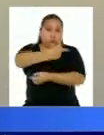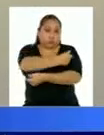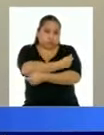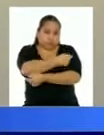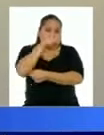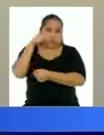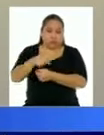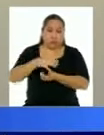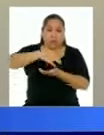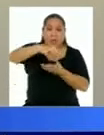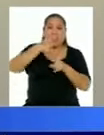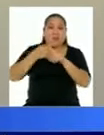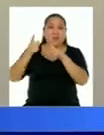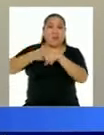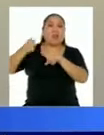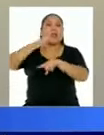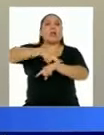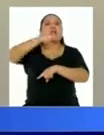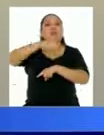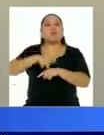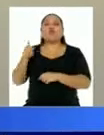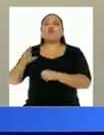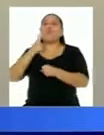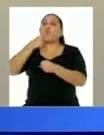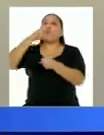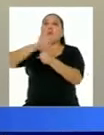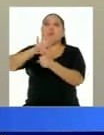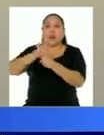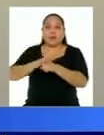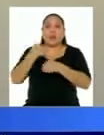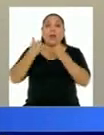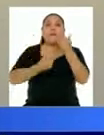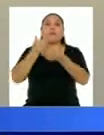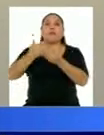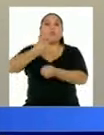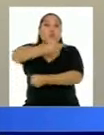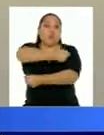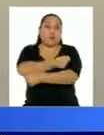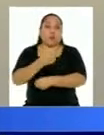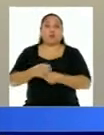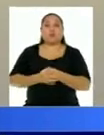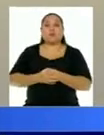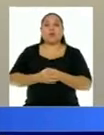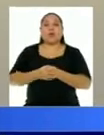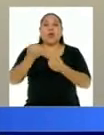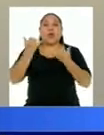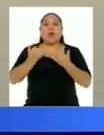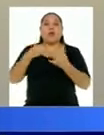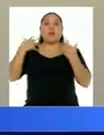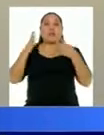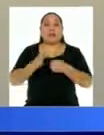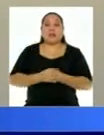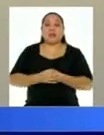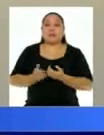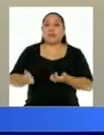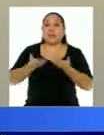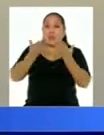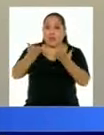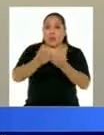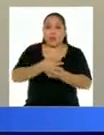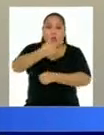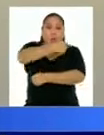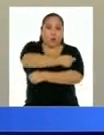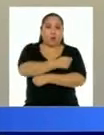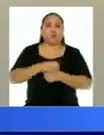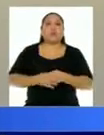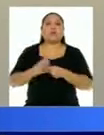expresión de su firme compromiso en el proceso de vacunación que se encuentra en marcha. A la fecha han recibido o están por recibir vacunas